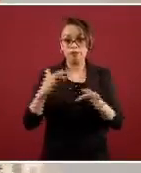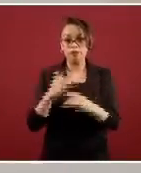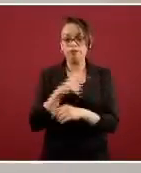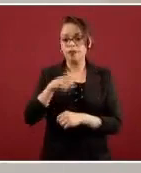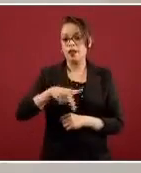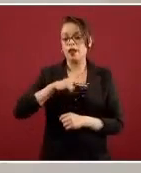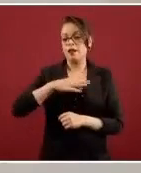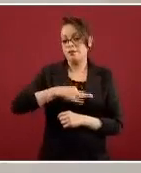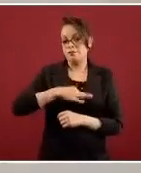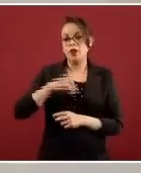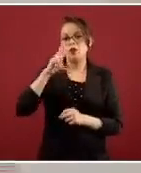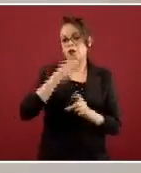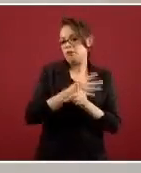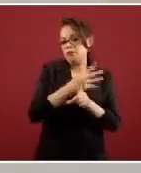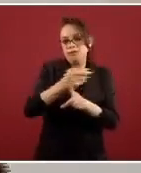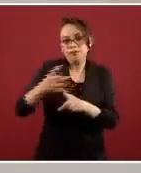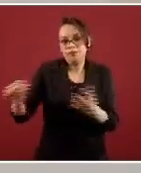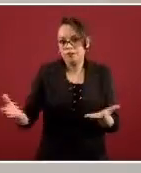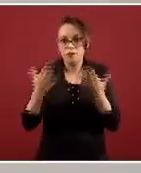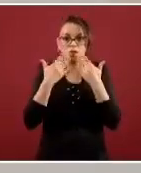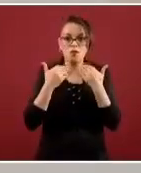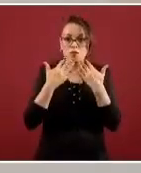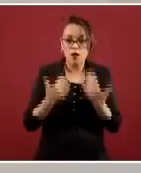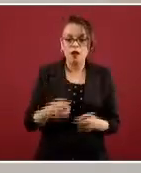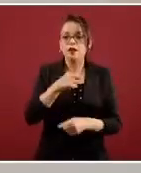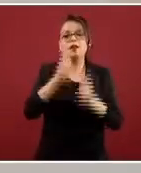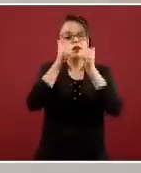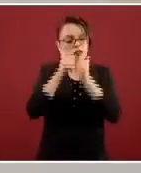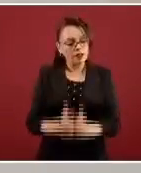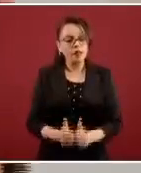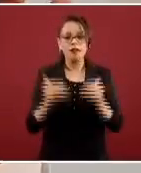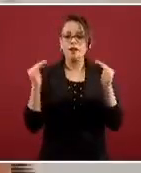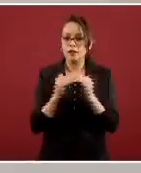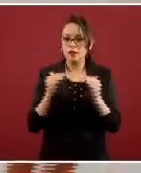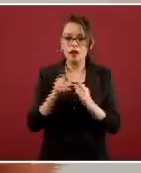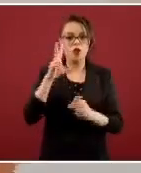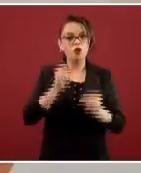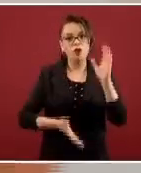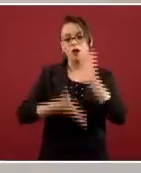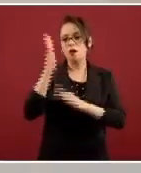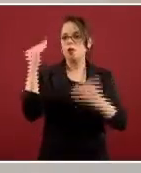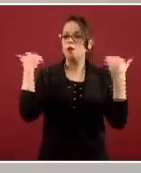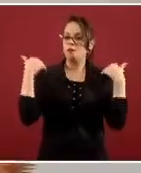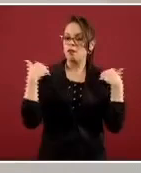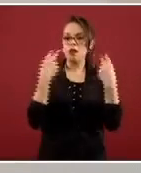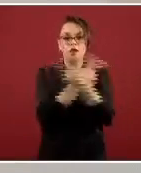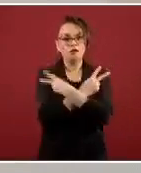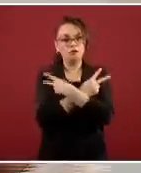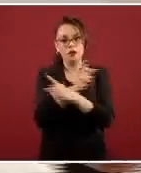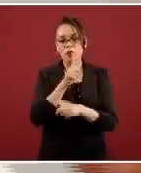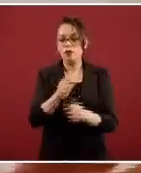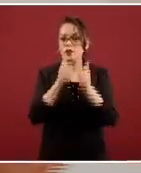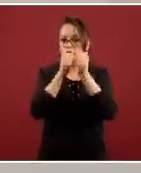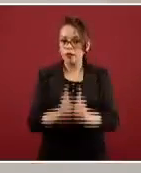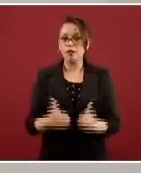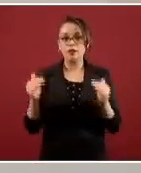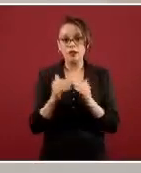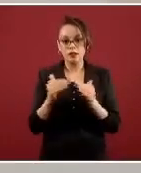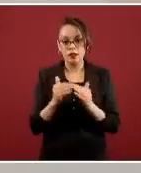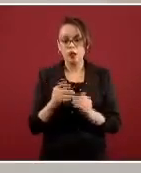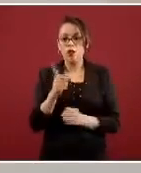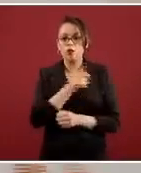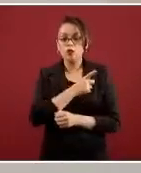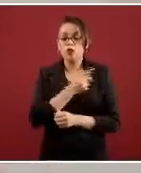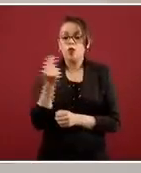Entonces, quédate en casa, no salgas de vacaciones, mantente donde estás, sólo sal en